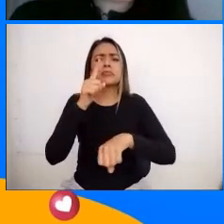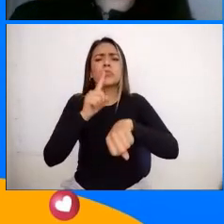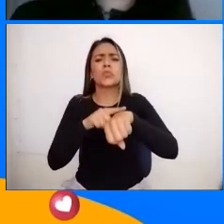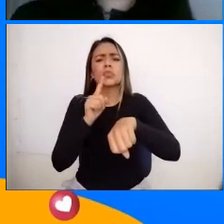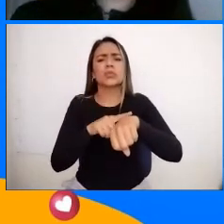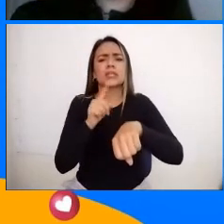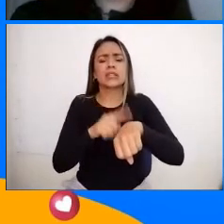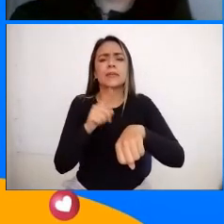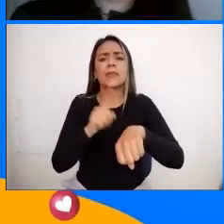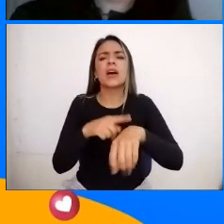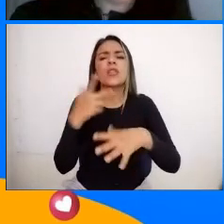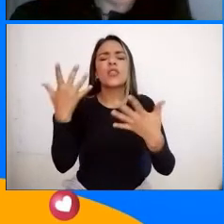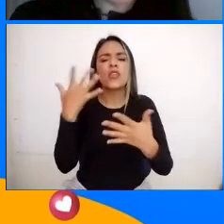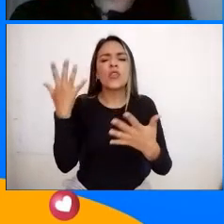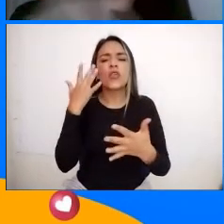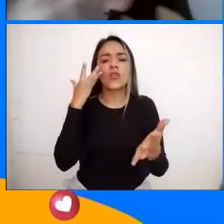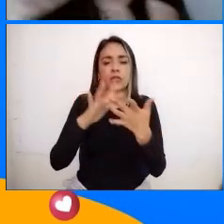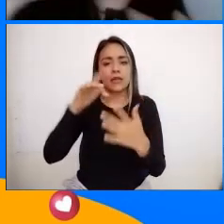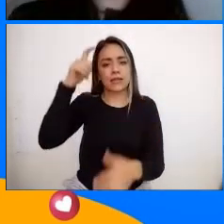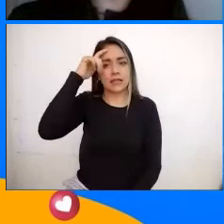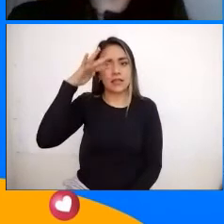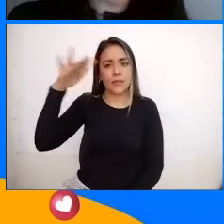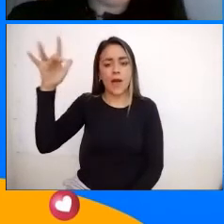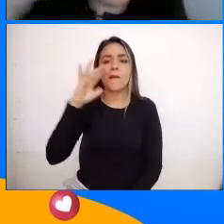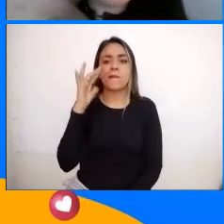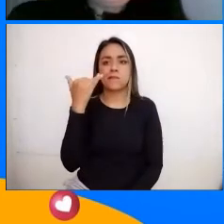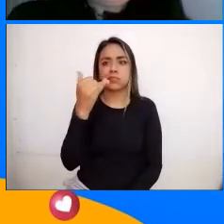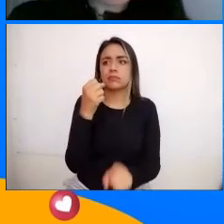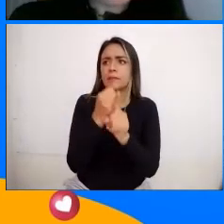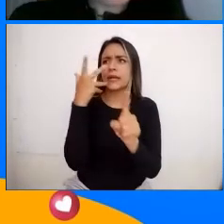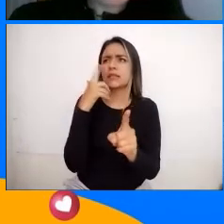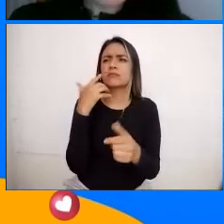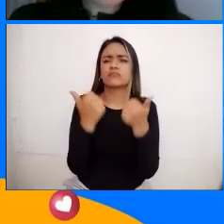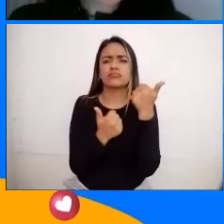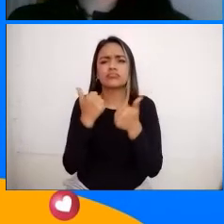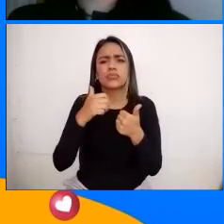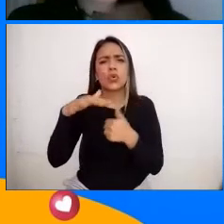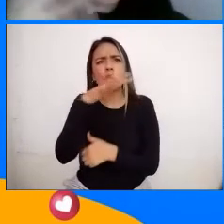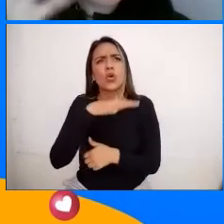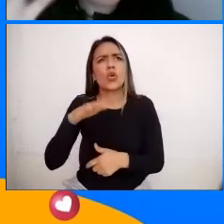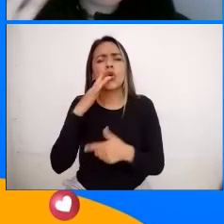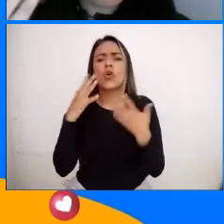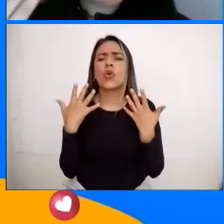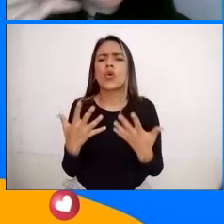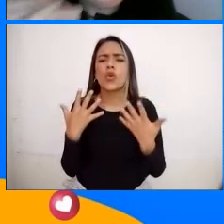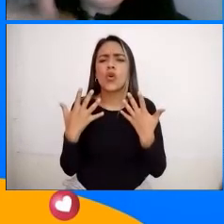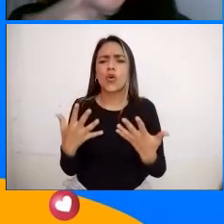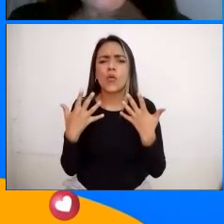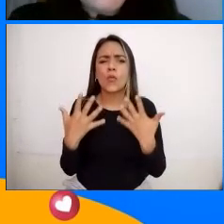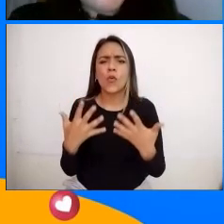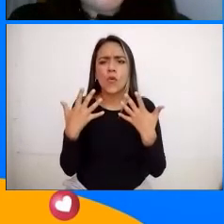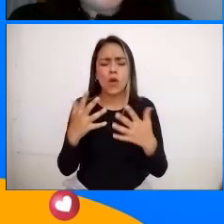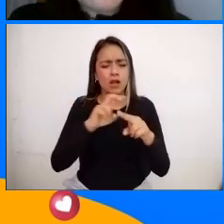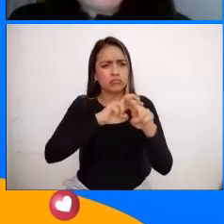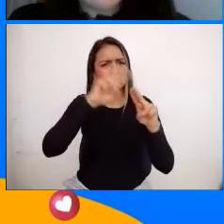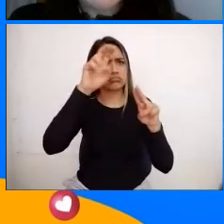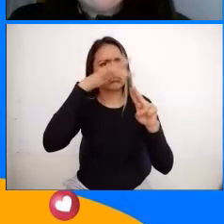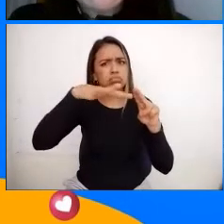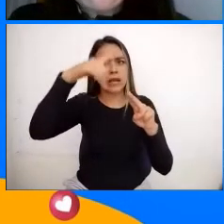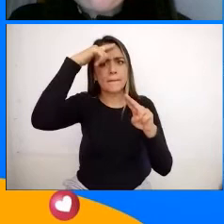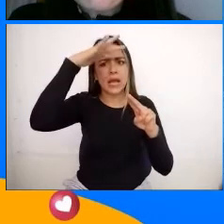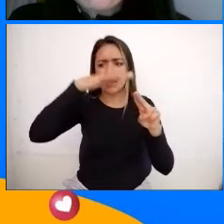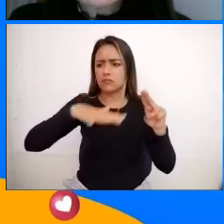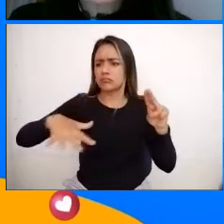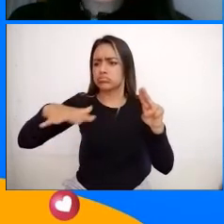en la Sierra Nevada De Santa Marta Porque pues le impactaba Como podría haber Una Sierra Nevada Al lado del mar